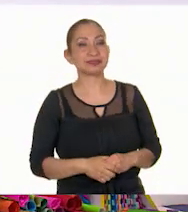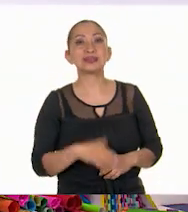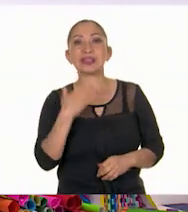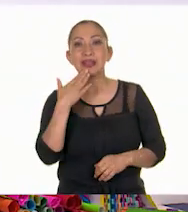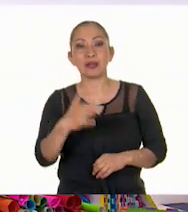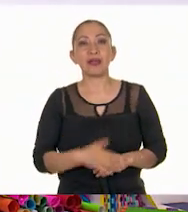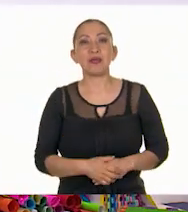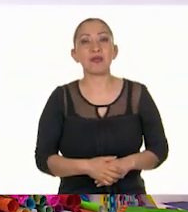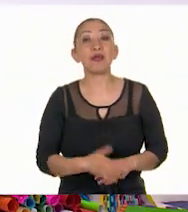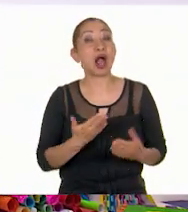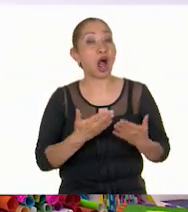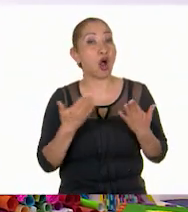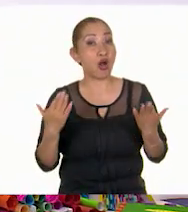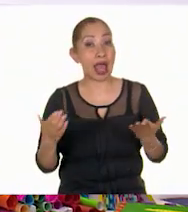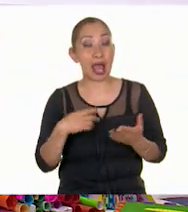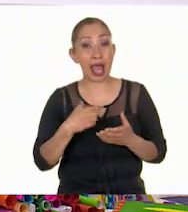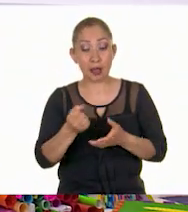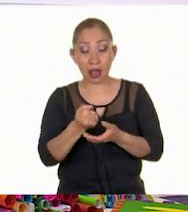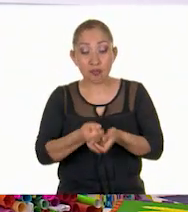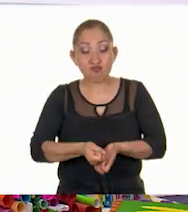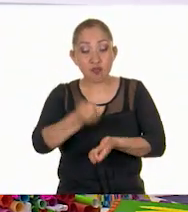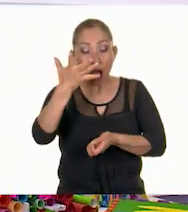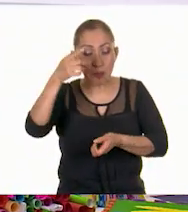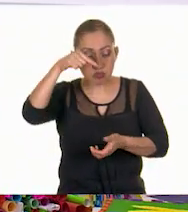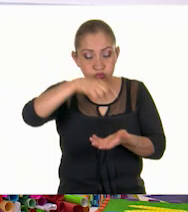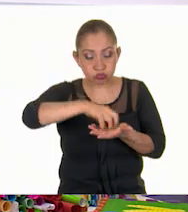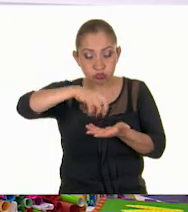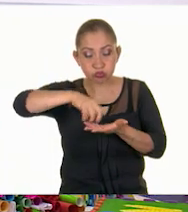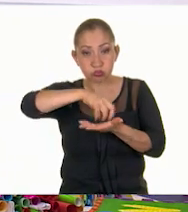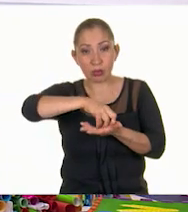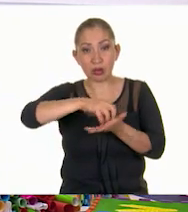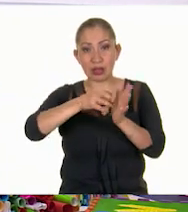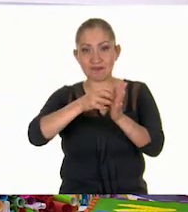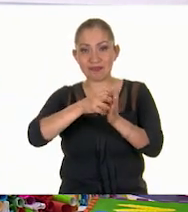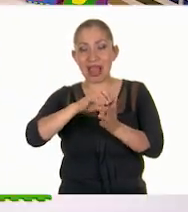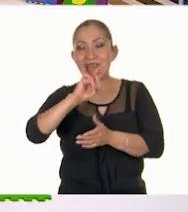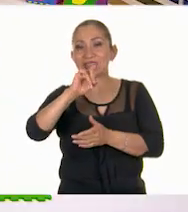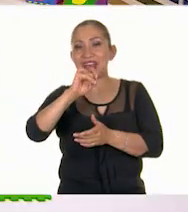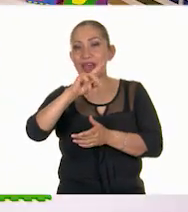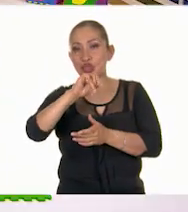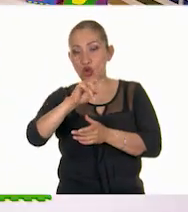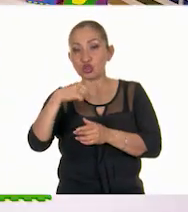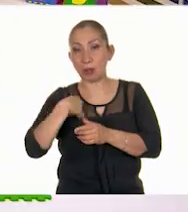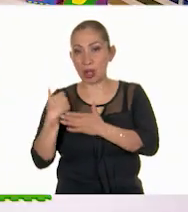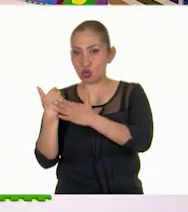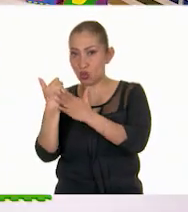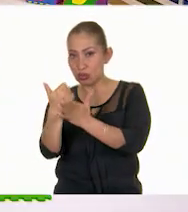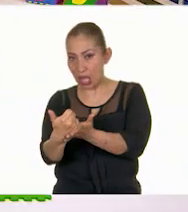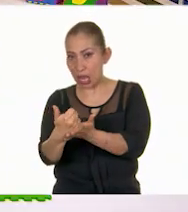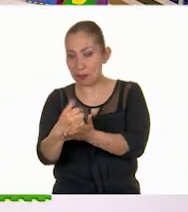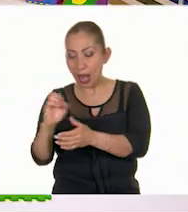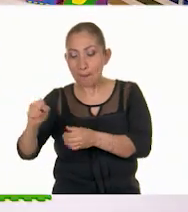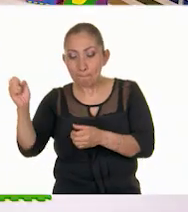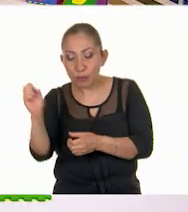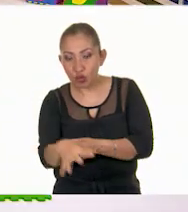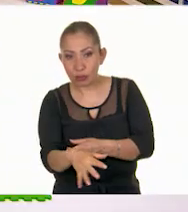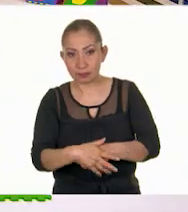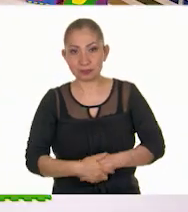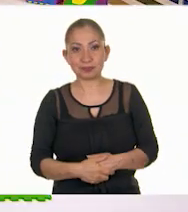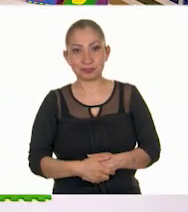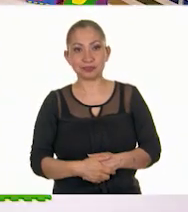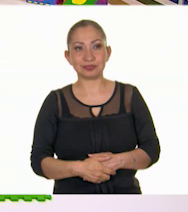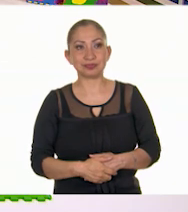Bueno, Tina, vamos a tirar el dado, ¿vale? Vamos a tirar el dado. Yo te voy a ayudar a ti a tirar el dado, ¿vale?